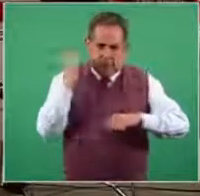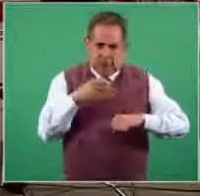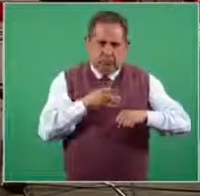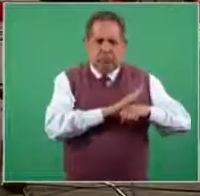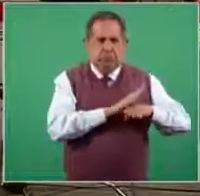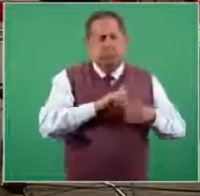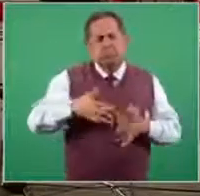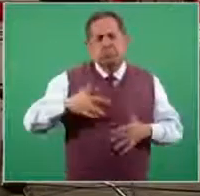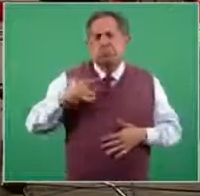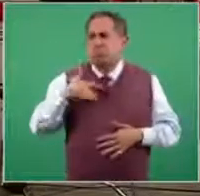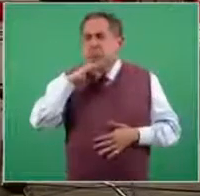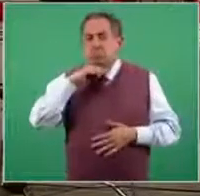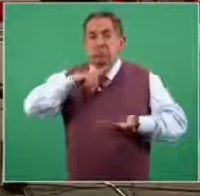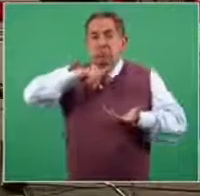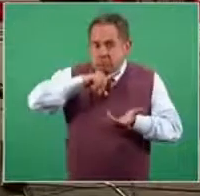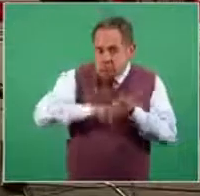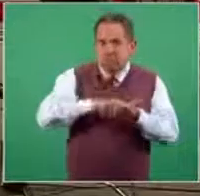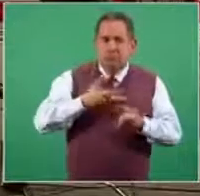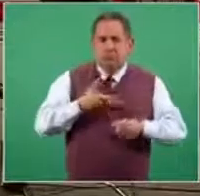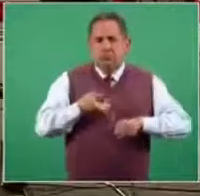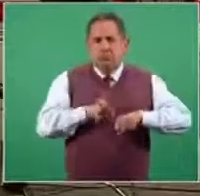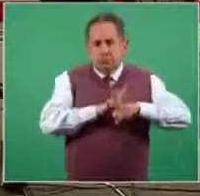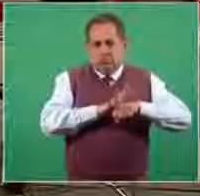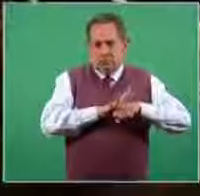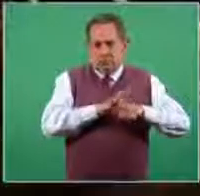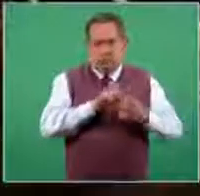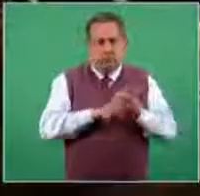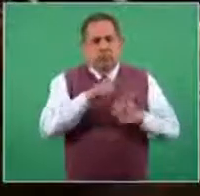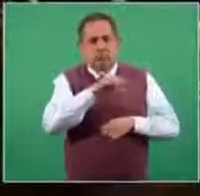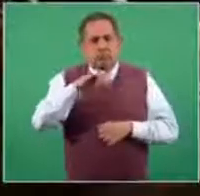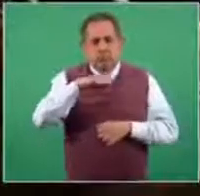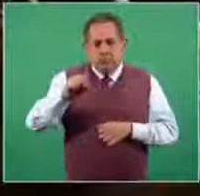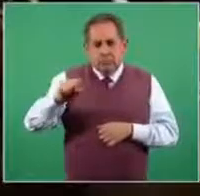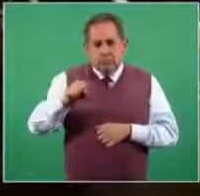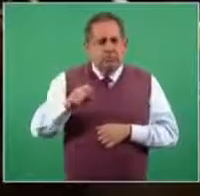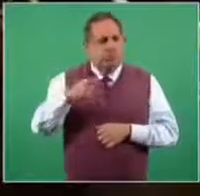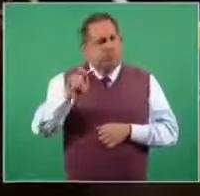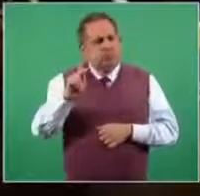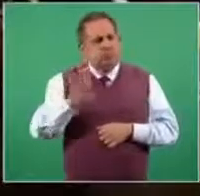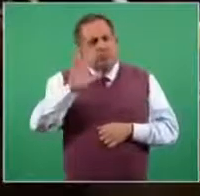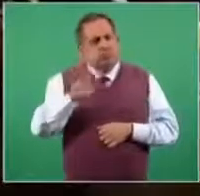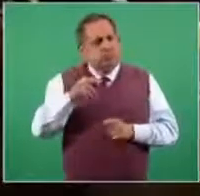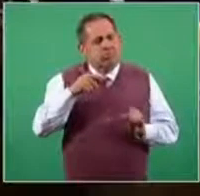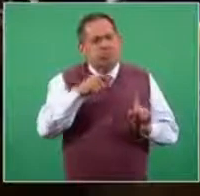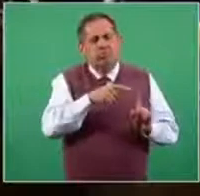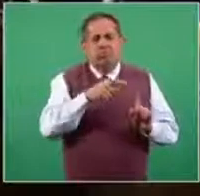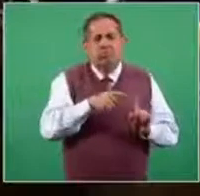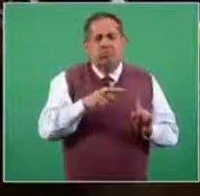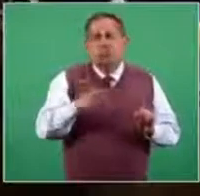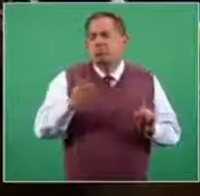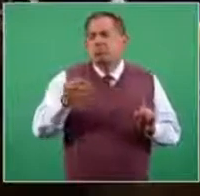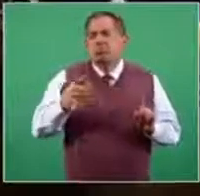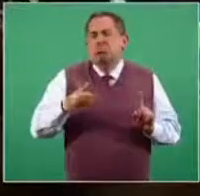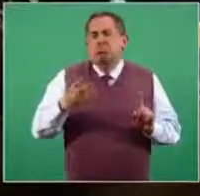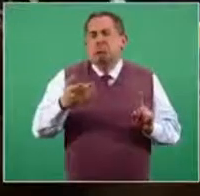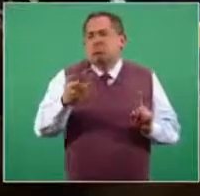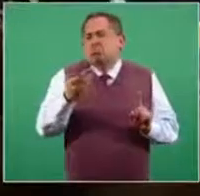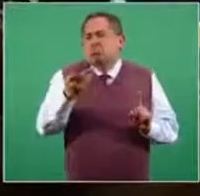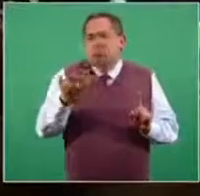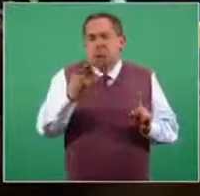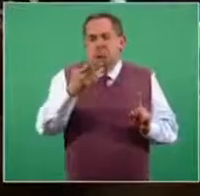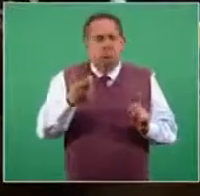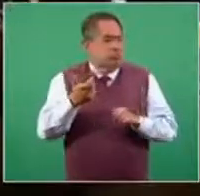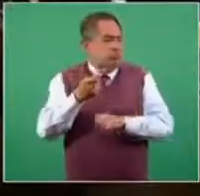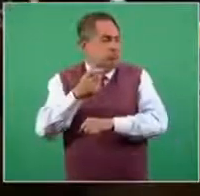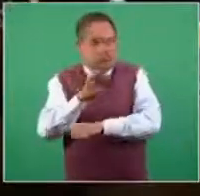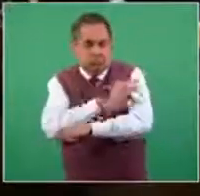asintomántico, fue en un IMSS. Pero al parecer, de todos modos, con la